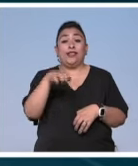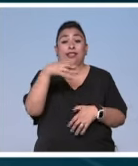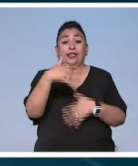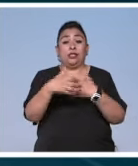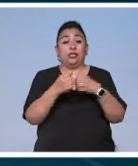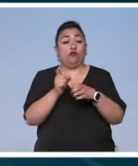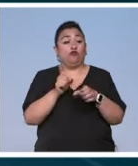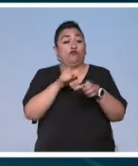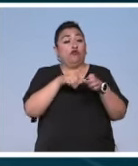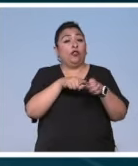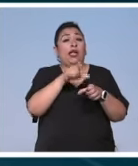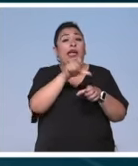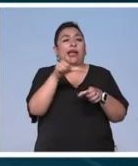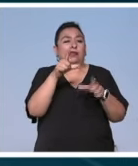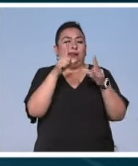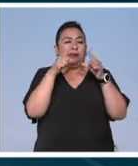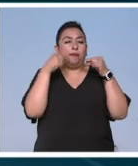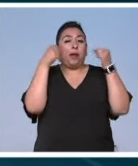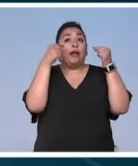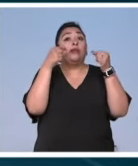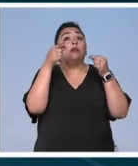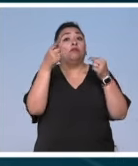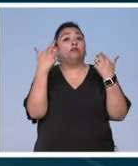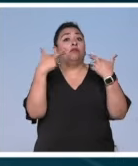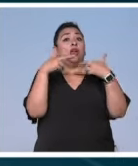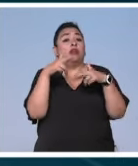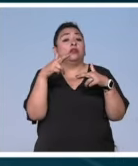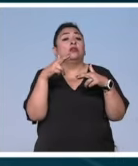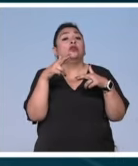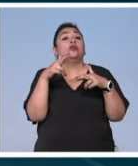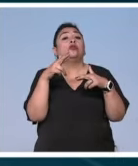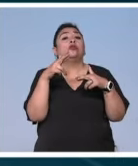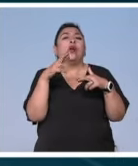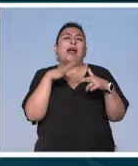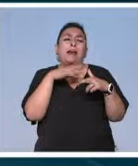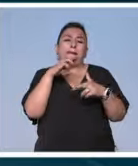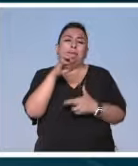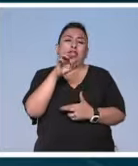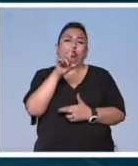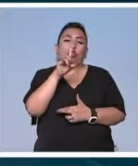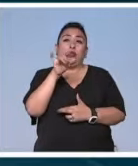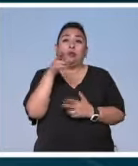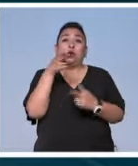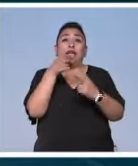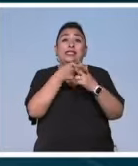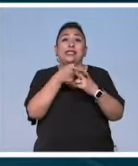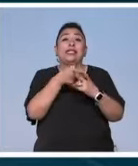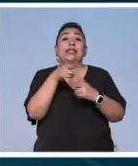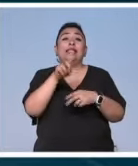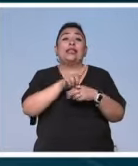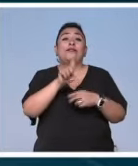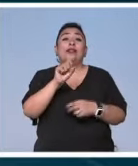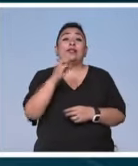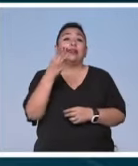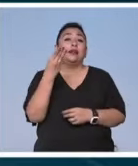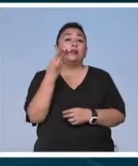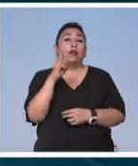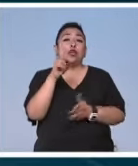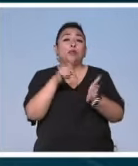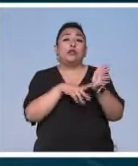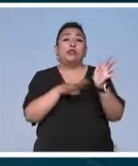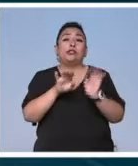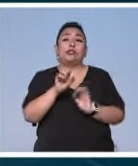incorporó a las filas de Emiliano Zapata fue maestro y profesó el metodismo fue asesinado el 23 de mayo de 1962